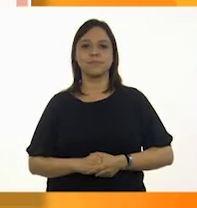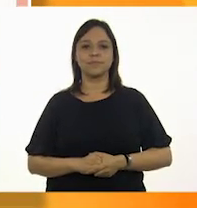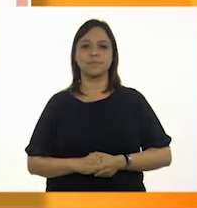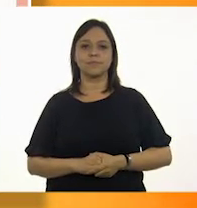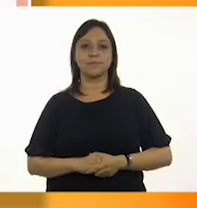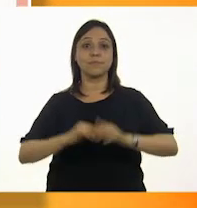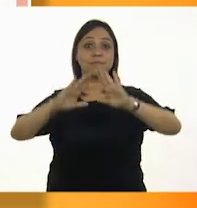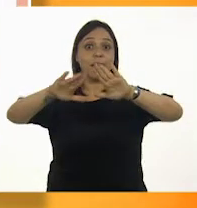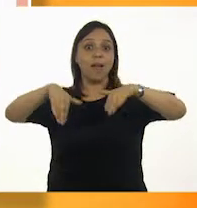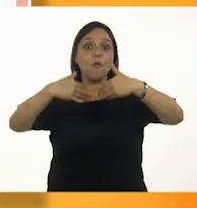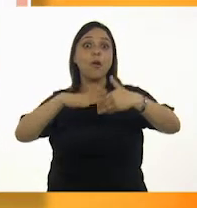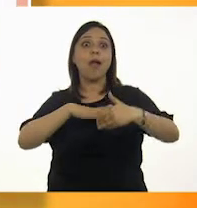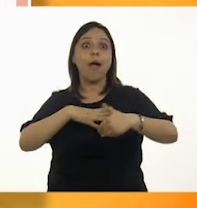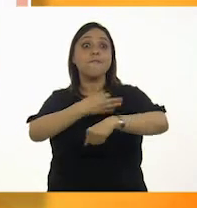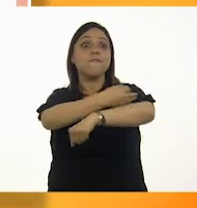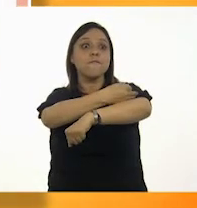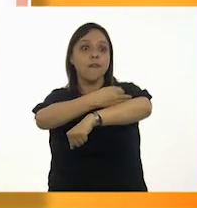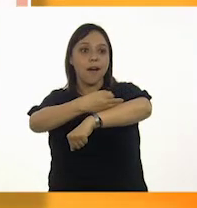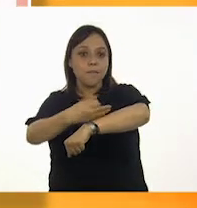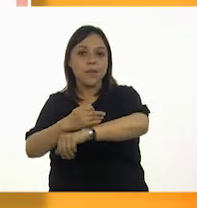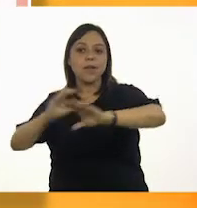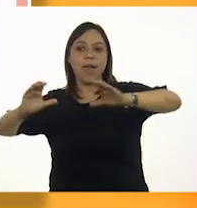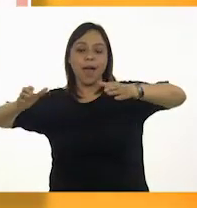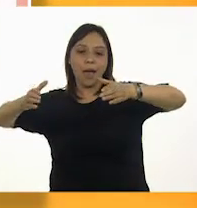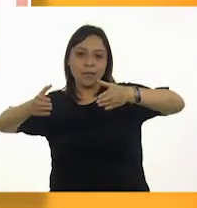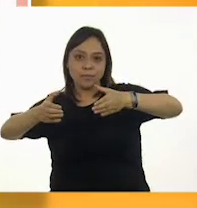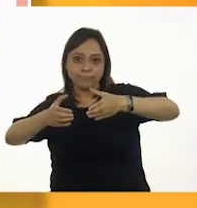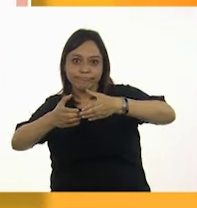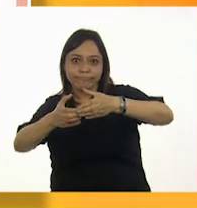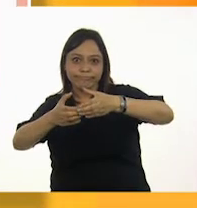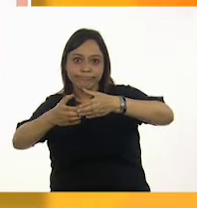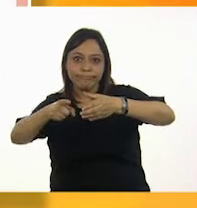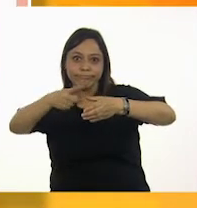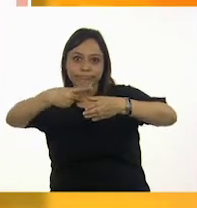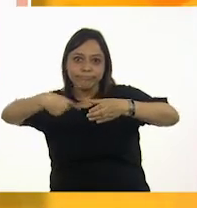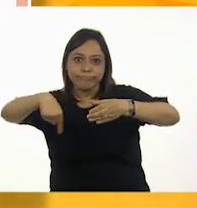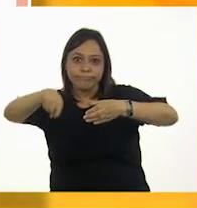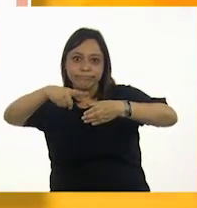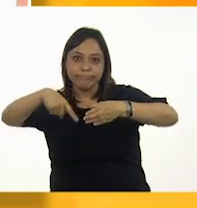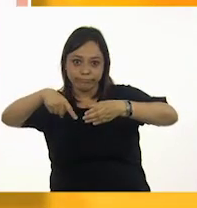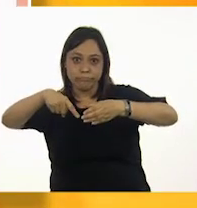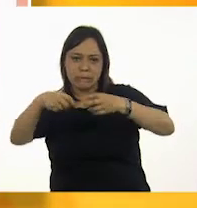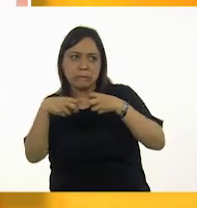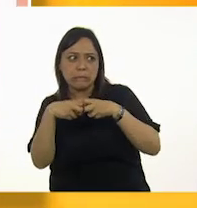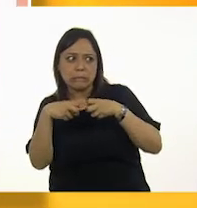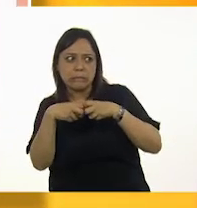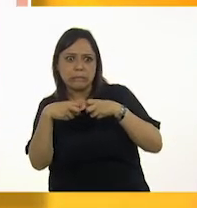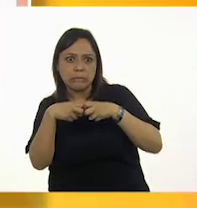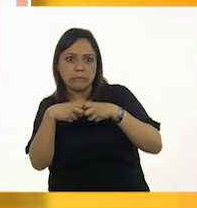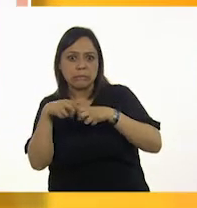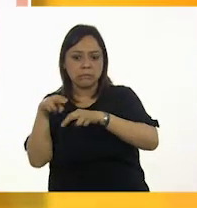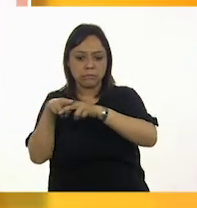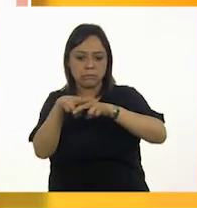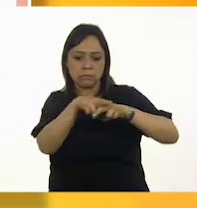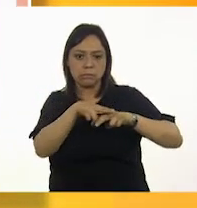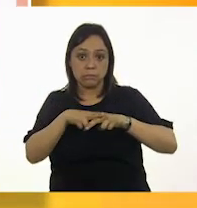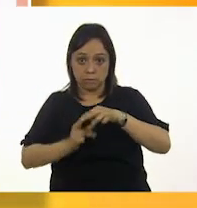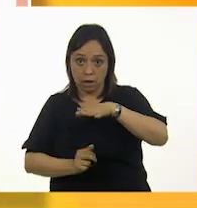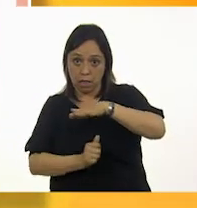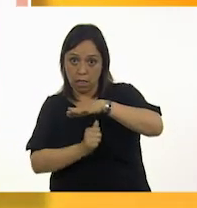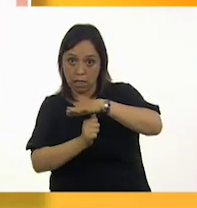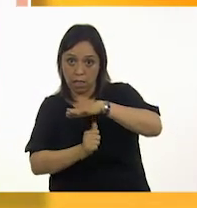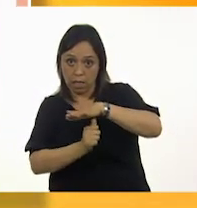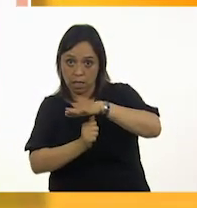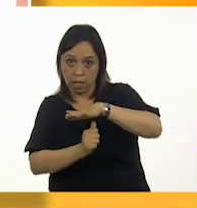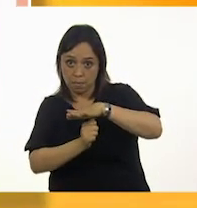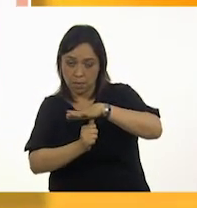Afuera lo espera una familia de jabalíes nerviosos. Una vez que todos están sentados a la mesa, llaman